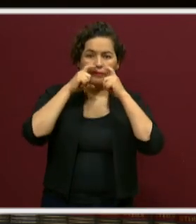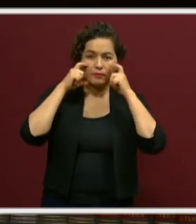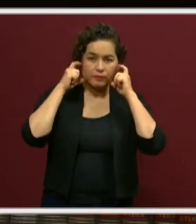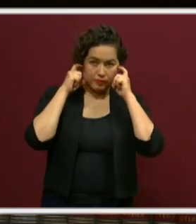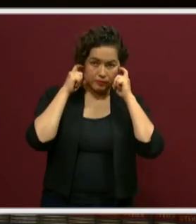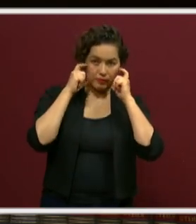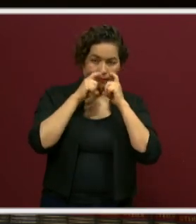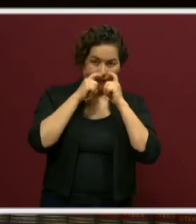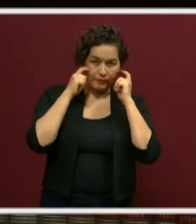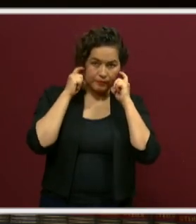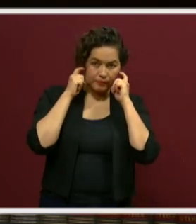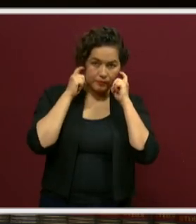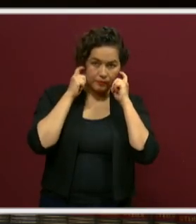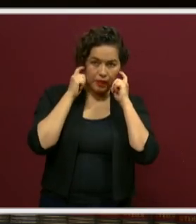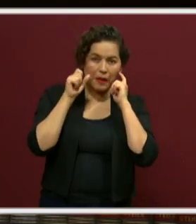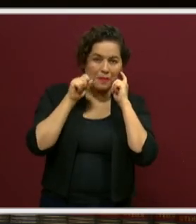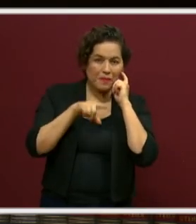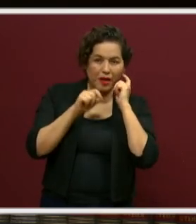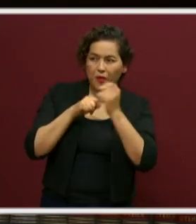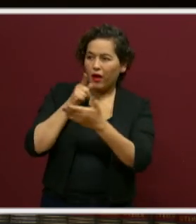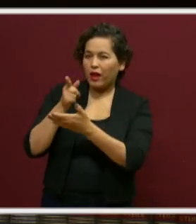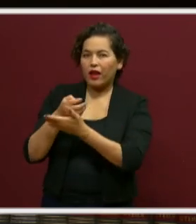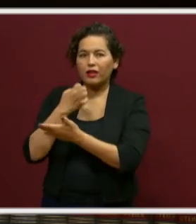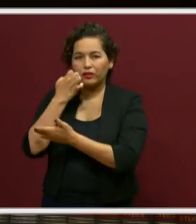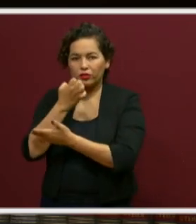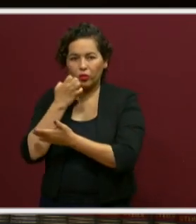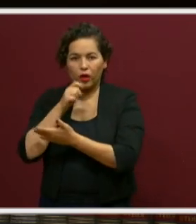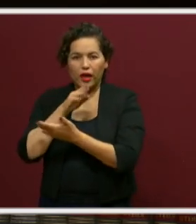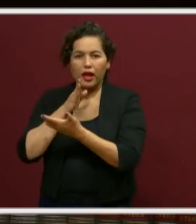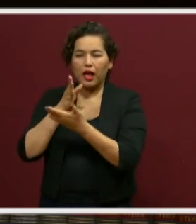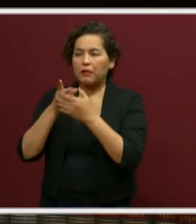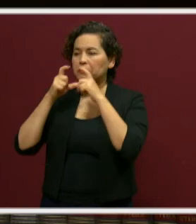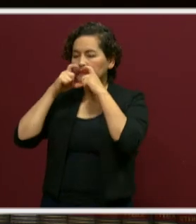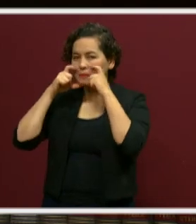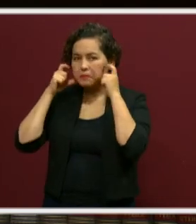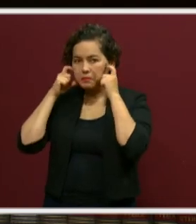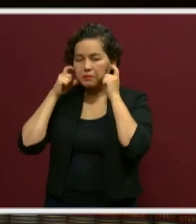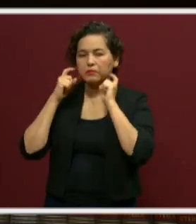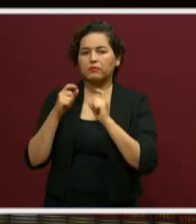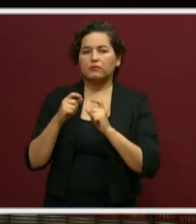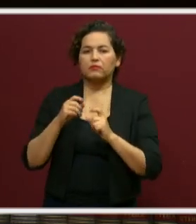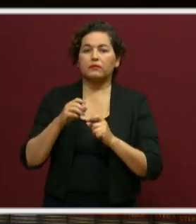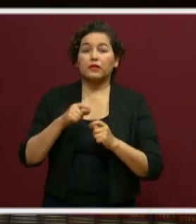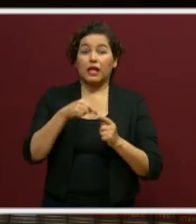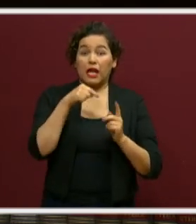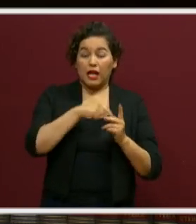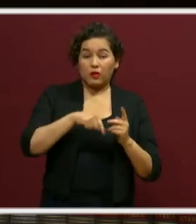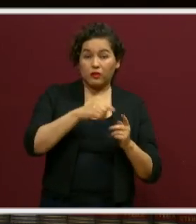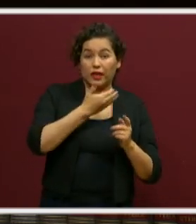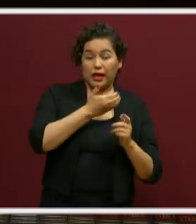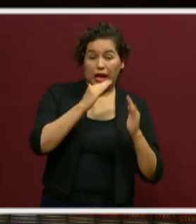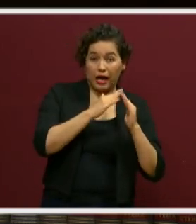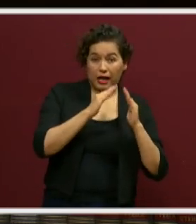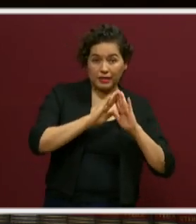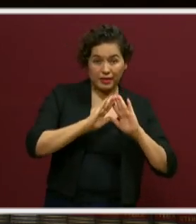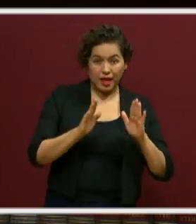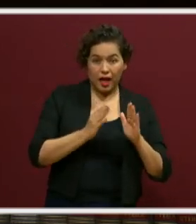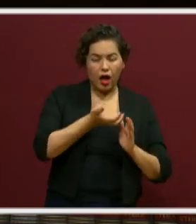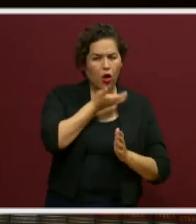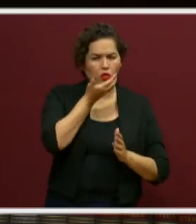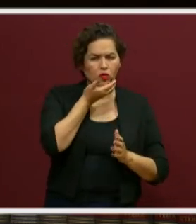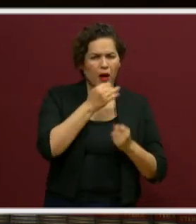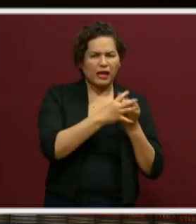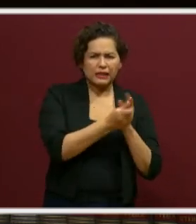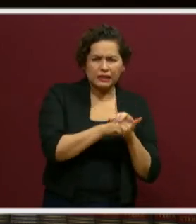van a llegar a la escuela y no se lo van a quitar, por ejemplo. Si llevan el hábito de lavarse las manos constantemente, en la escuela